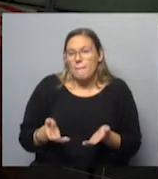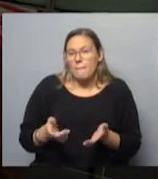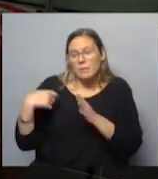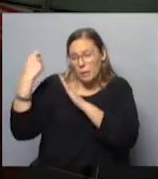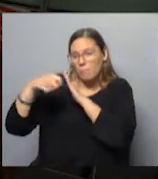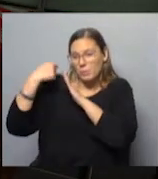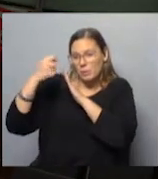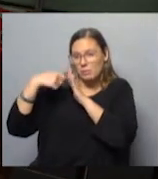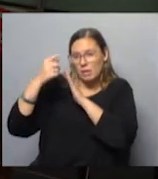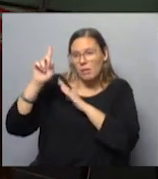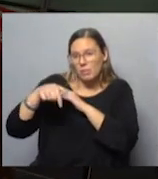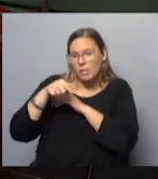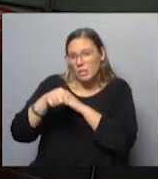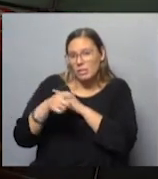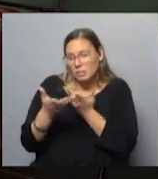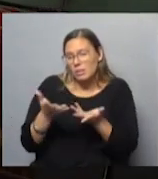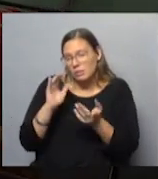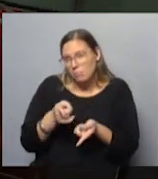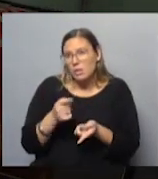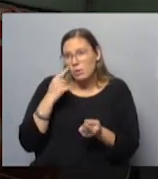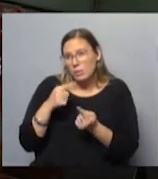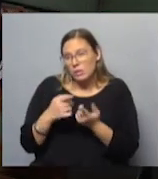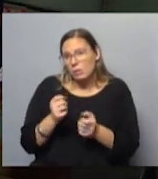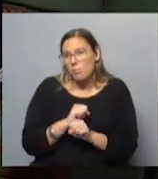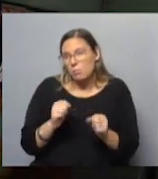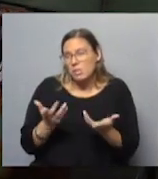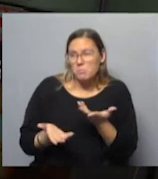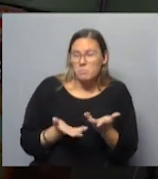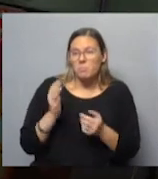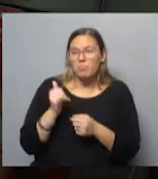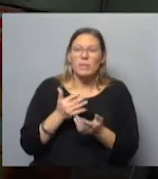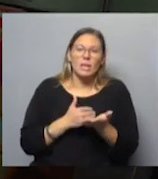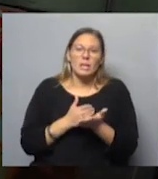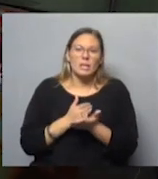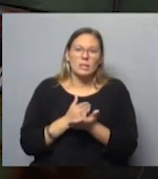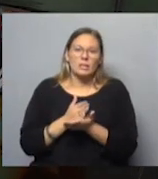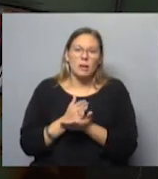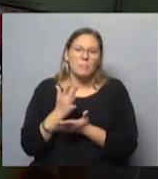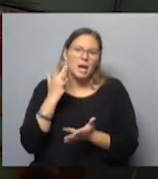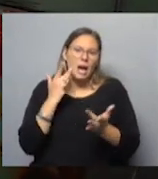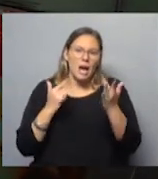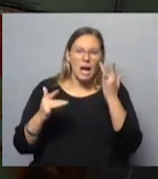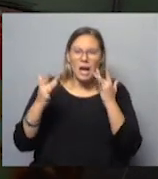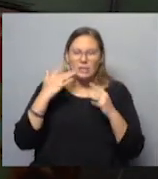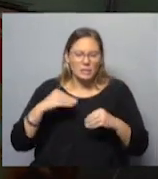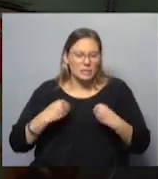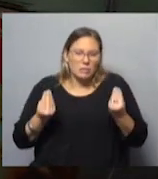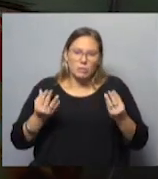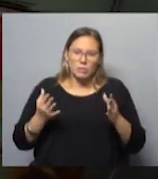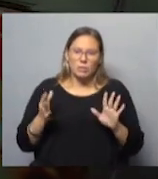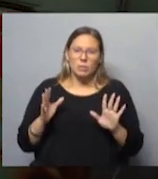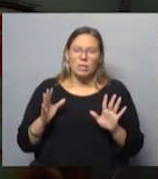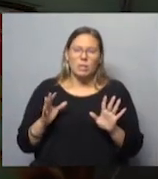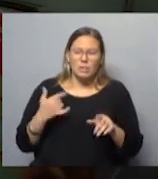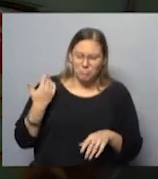esta película nace también desde ese lugar, ¿no? Sí, en, yo siempre digo que a mí el arte me salvó y siento